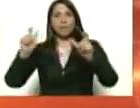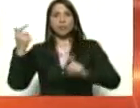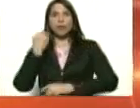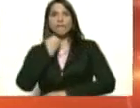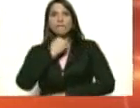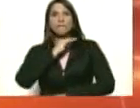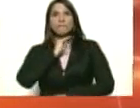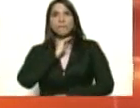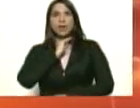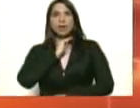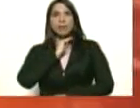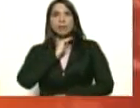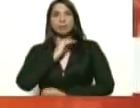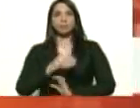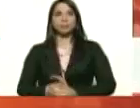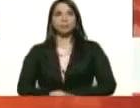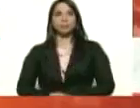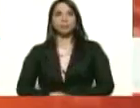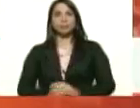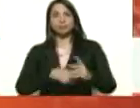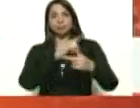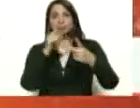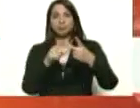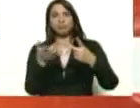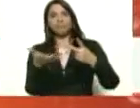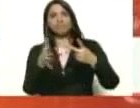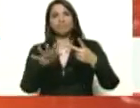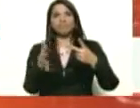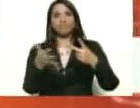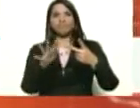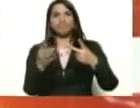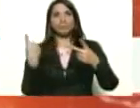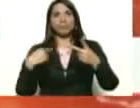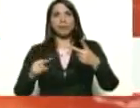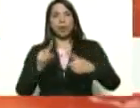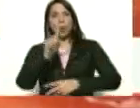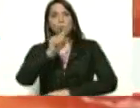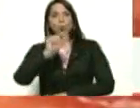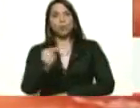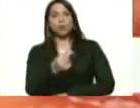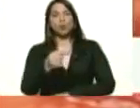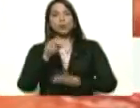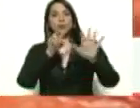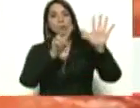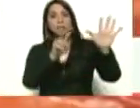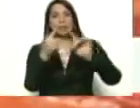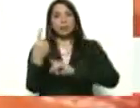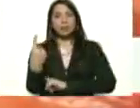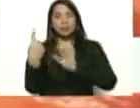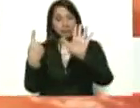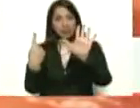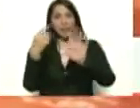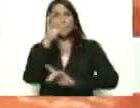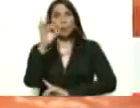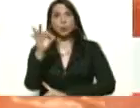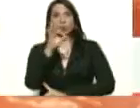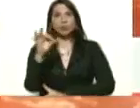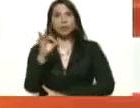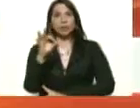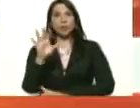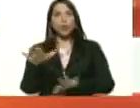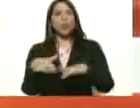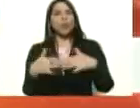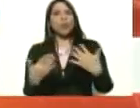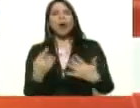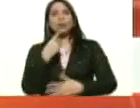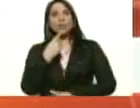en condición moderada en condición 1.76%. Cuando me refería a los